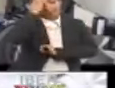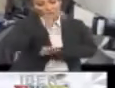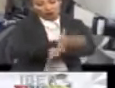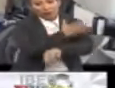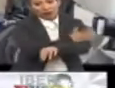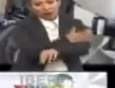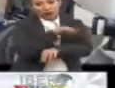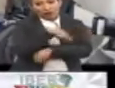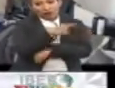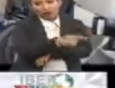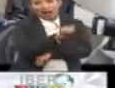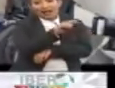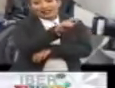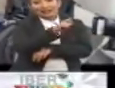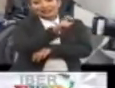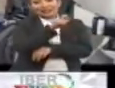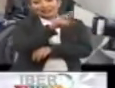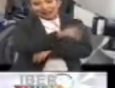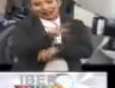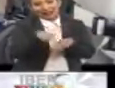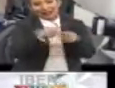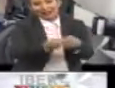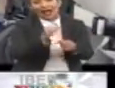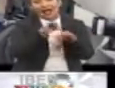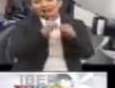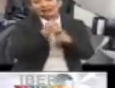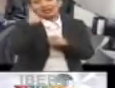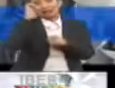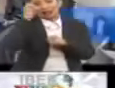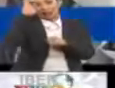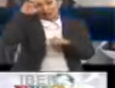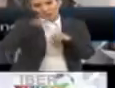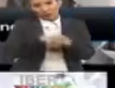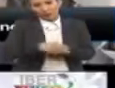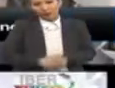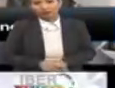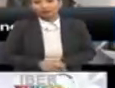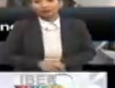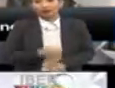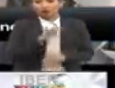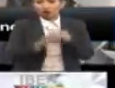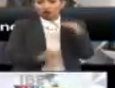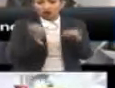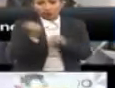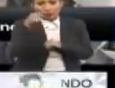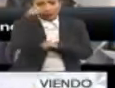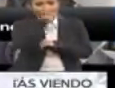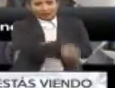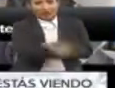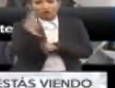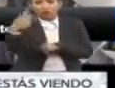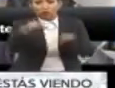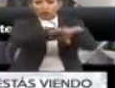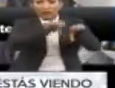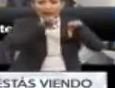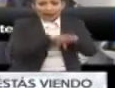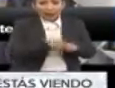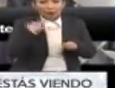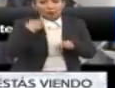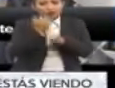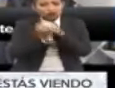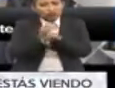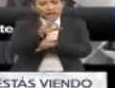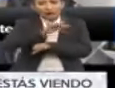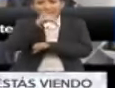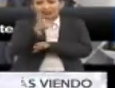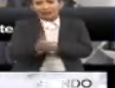compañero de tripulación Alexander Gers de la Agencia Espacial Europea. Best of luck to you and your crew during your command of Expedition 57.